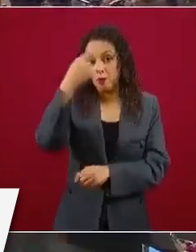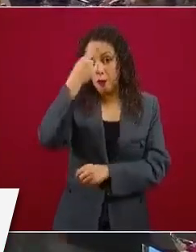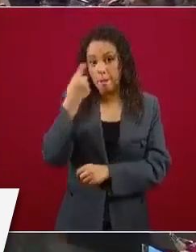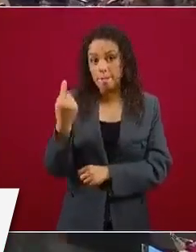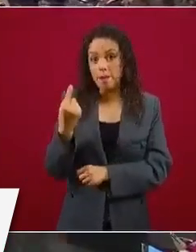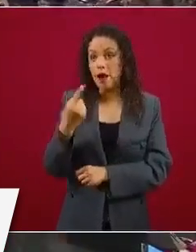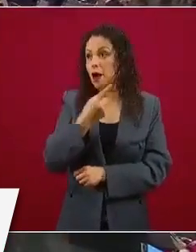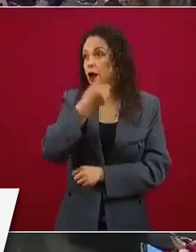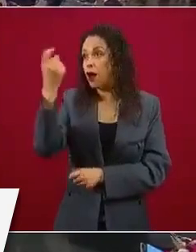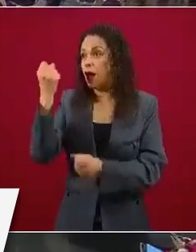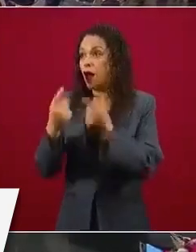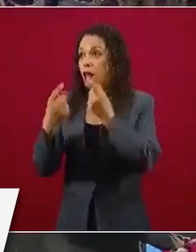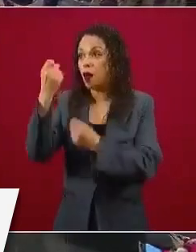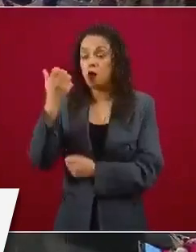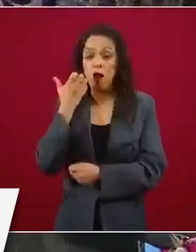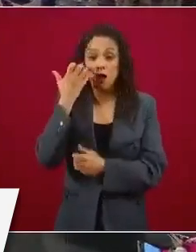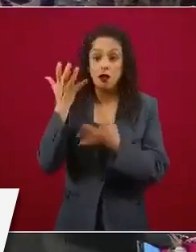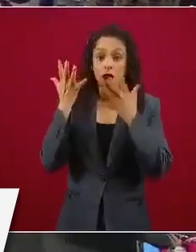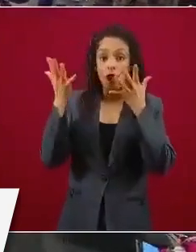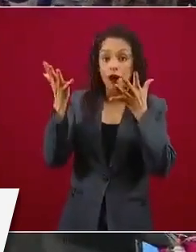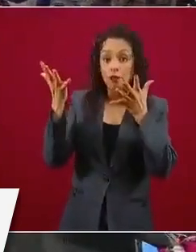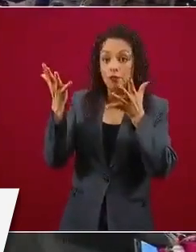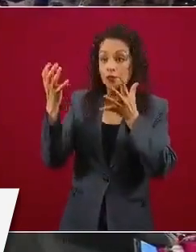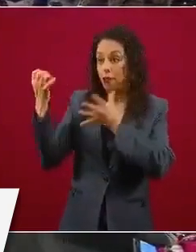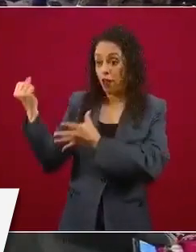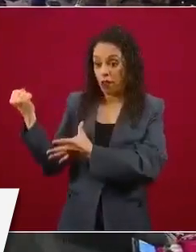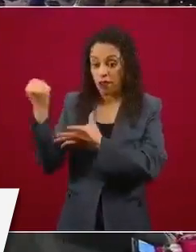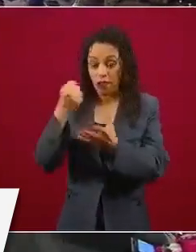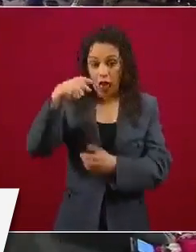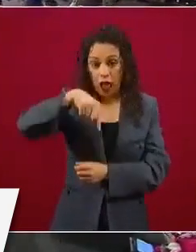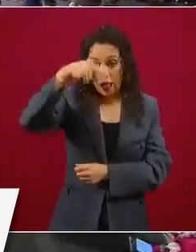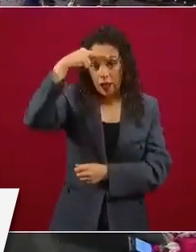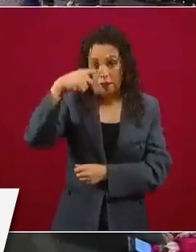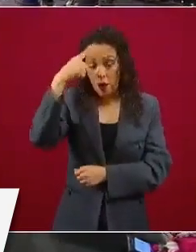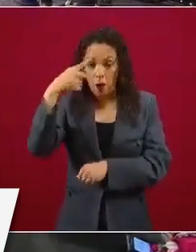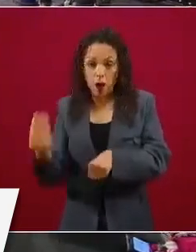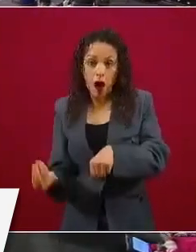en México, hay que